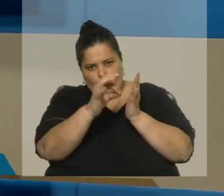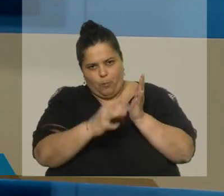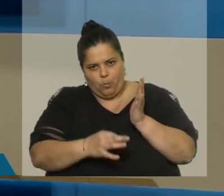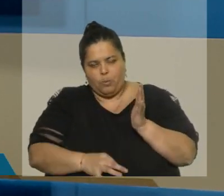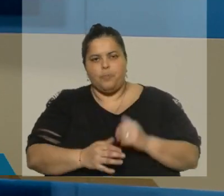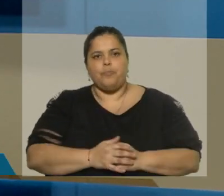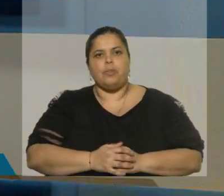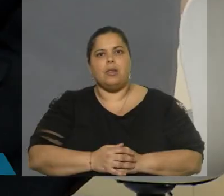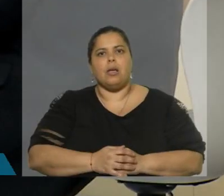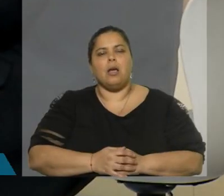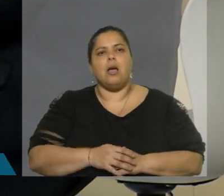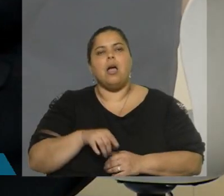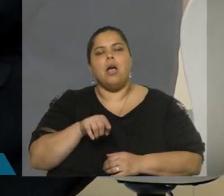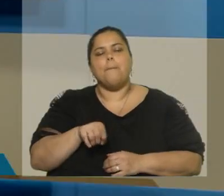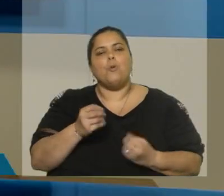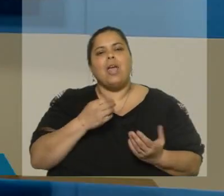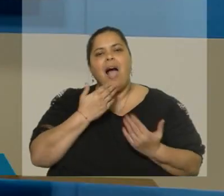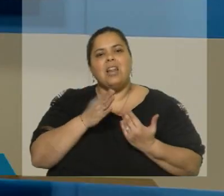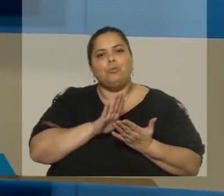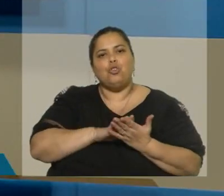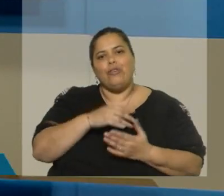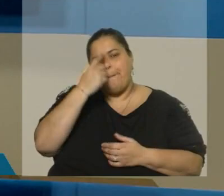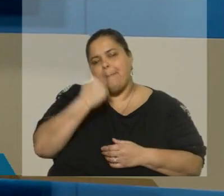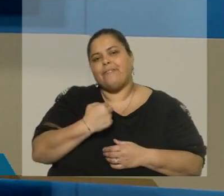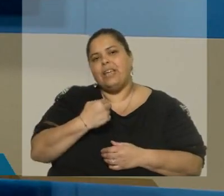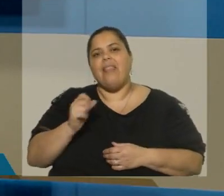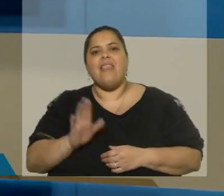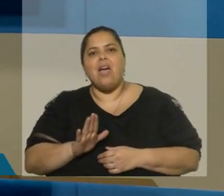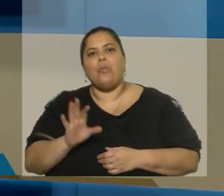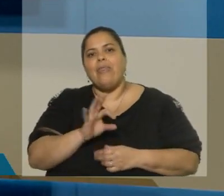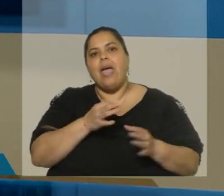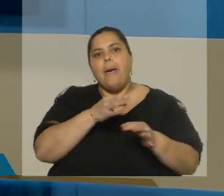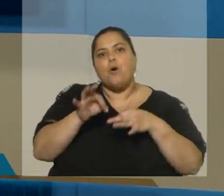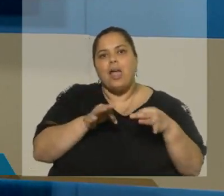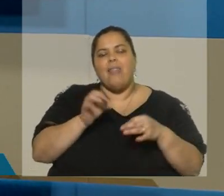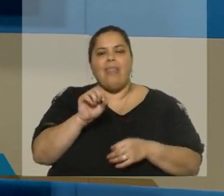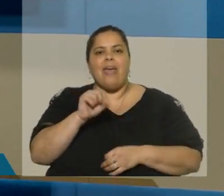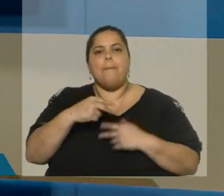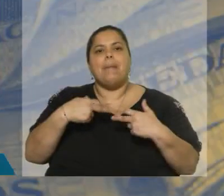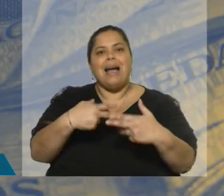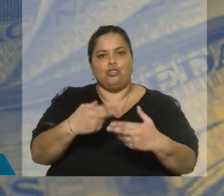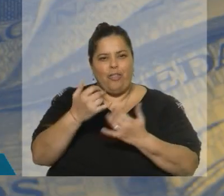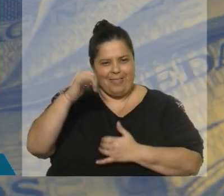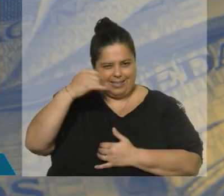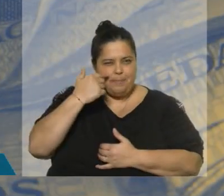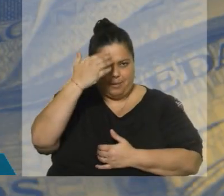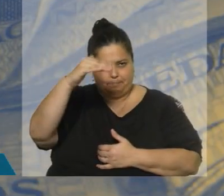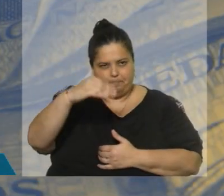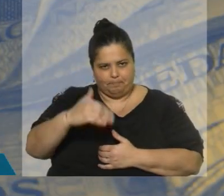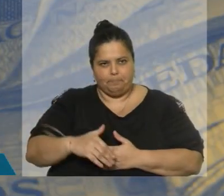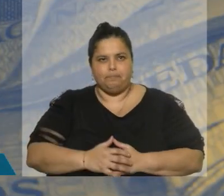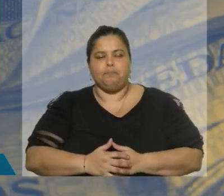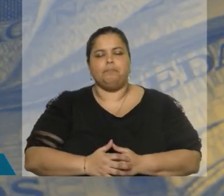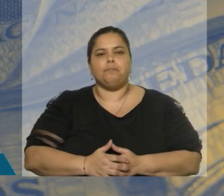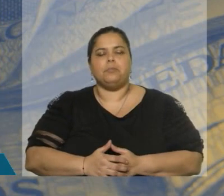¿Y es el perfil? Claro, porque hablamos de perfil de deuda, hablamos de moneda, de plazos, de tasas, vamos a empezar a recorrer eso, aquí en esta